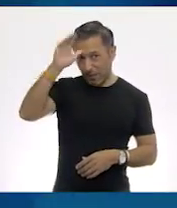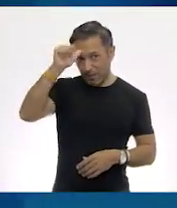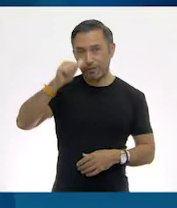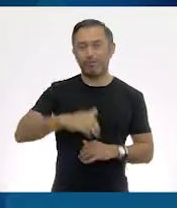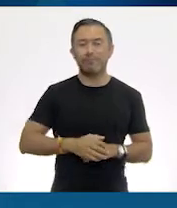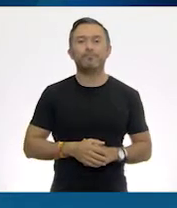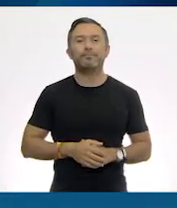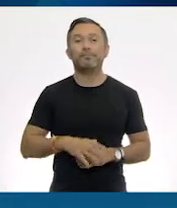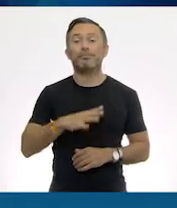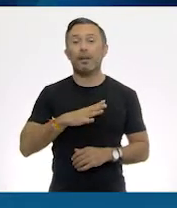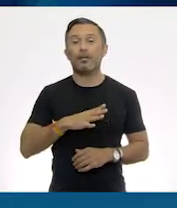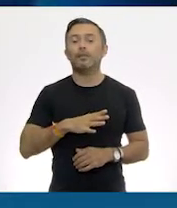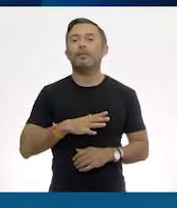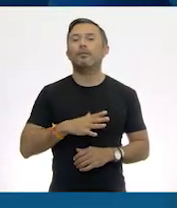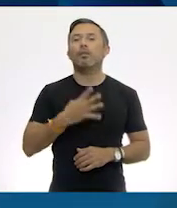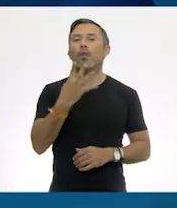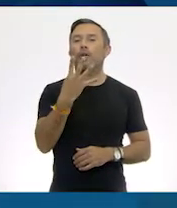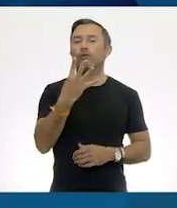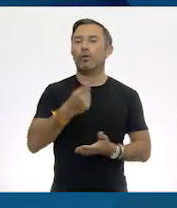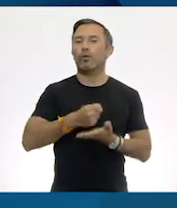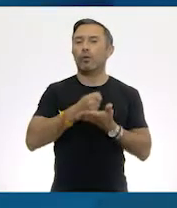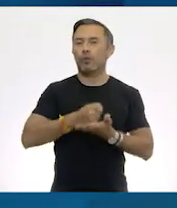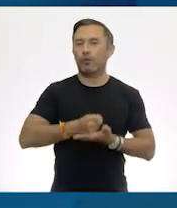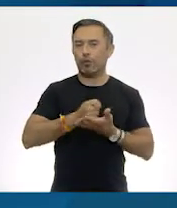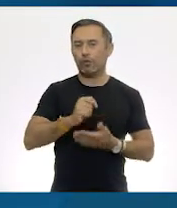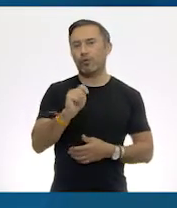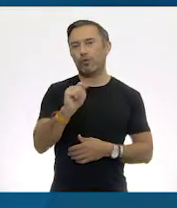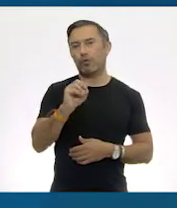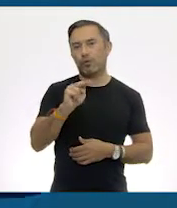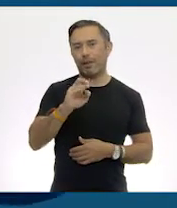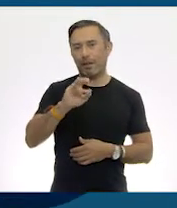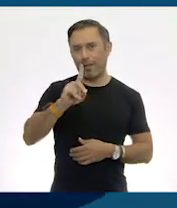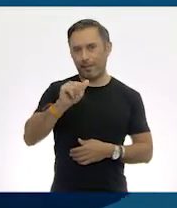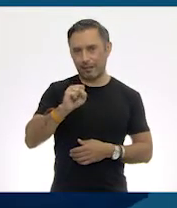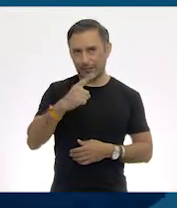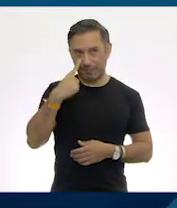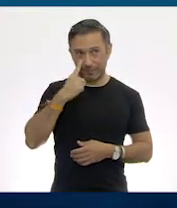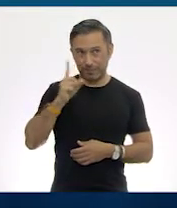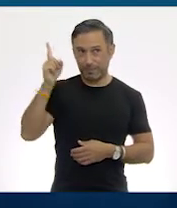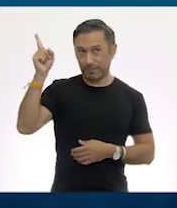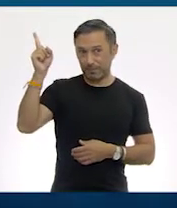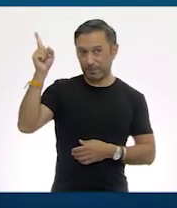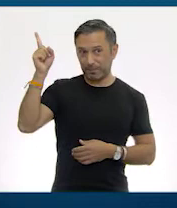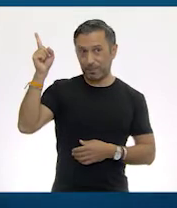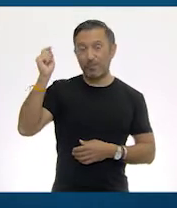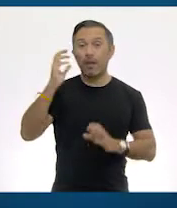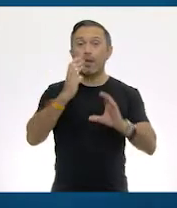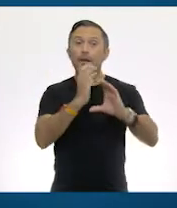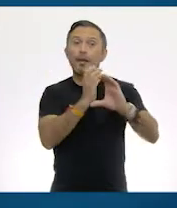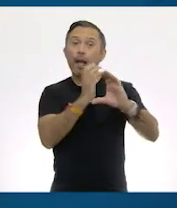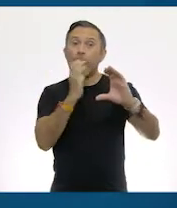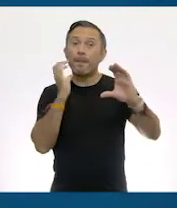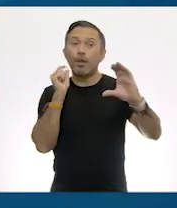recibieron cuatro toneladas. Recordemos que en esta imagen, cada camioncito nos va a representar una